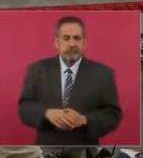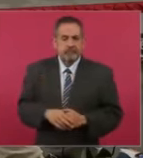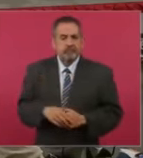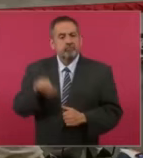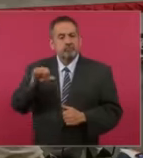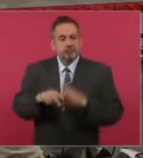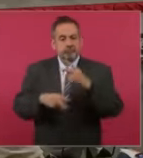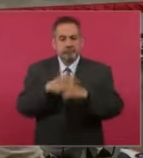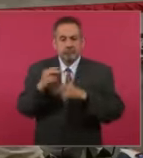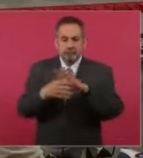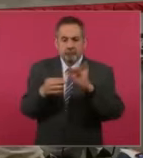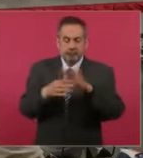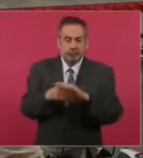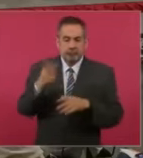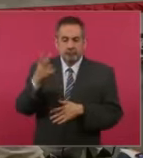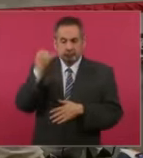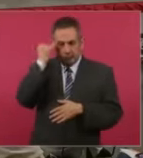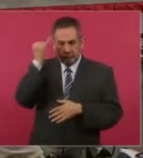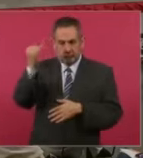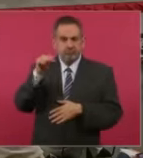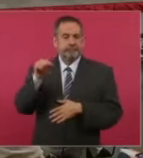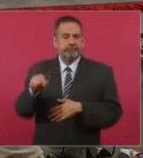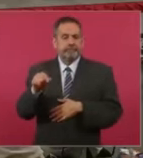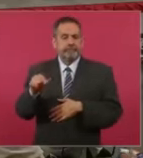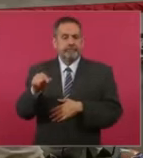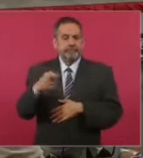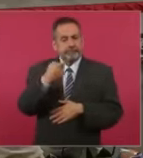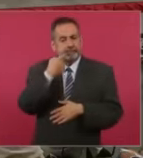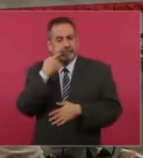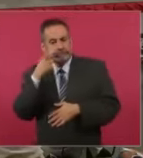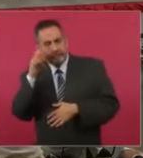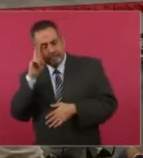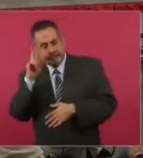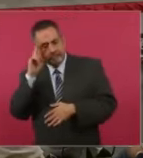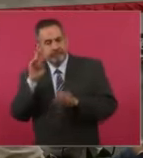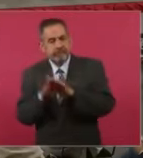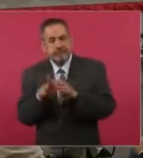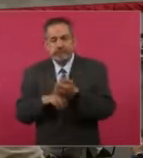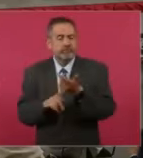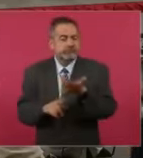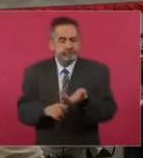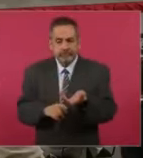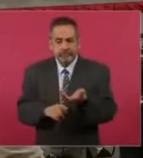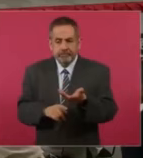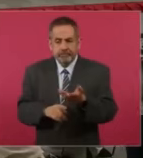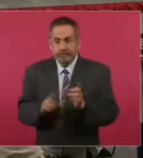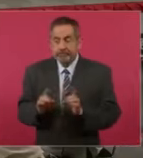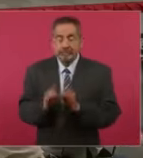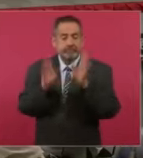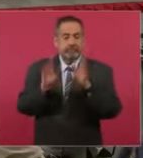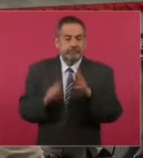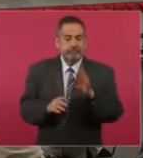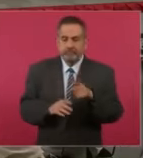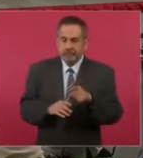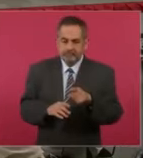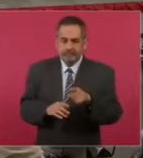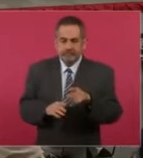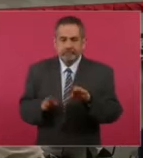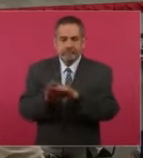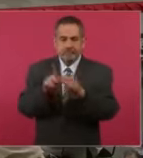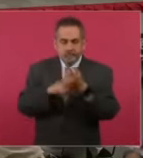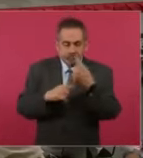enfatizar dos ideas. La primera es, las adicciones, como lo hemos mencionado, no ocurren de la nada, no ocurren en el vacío,